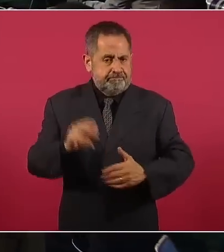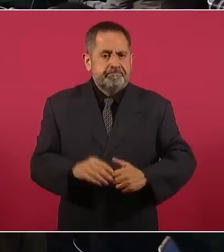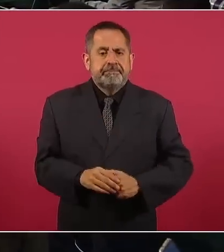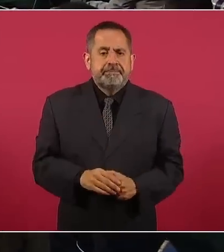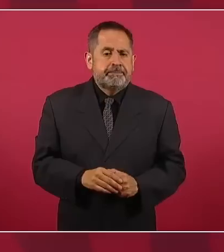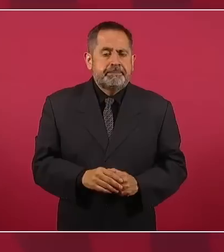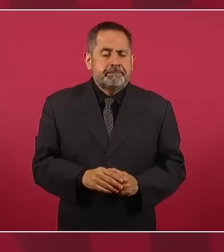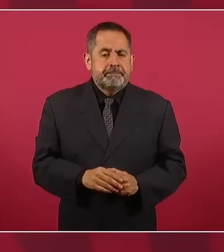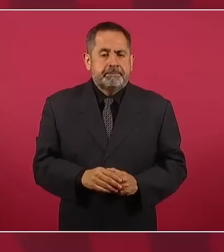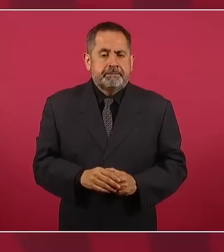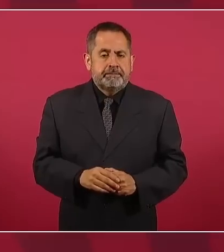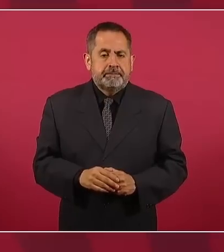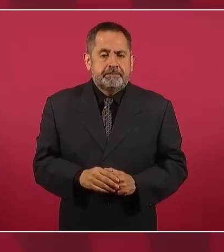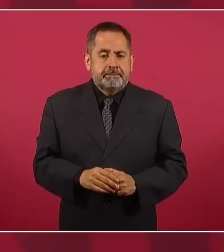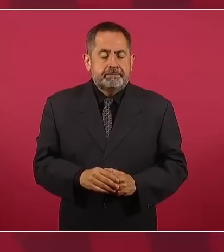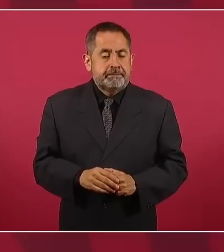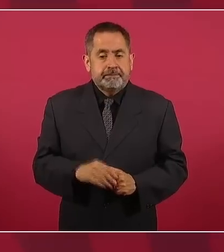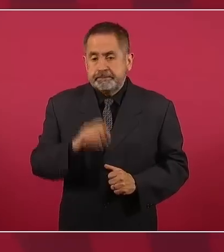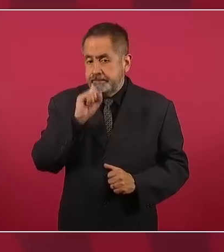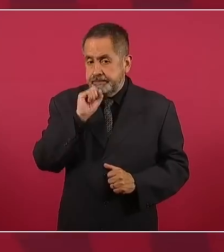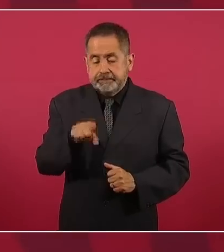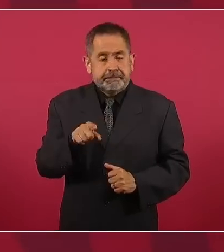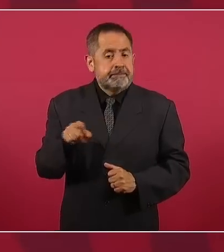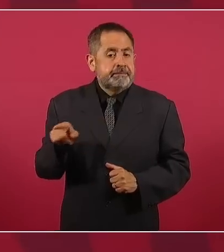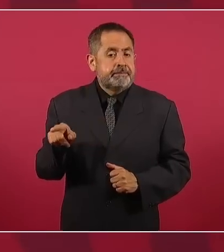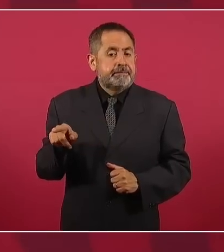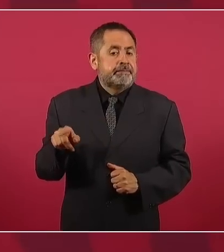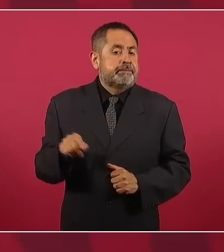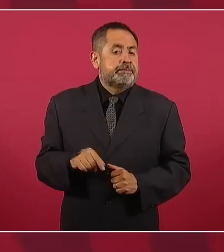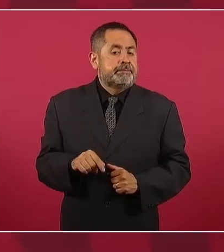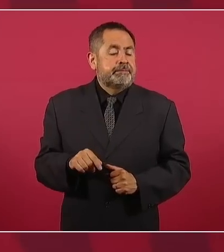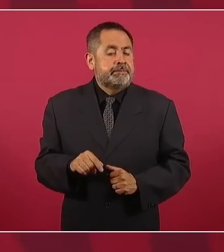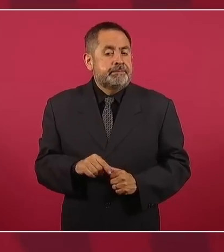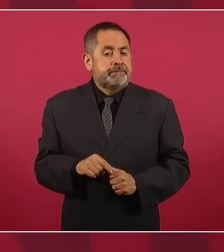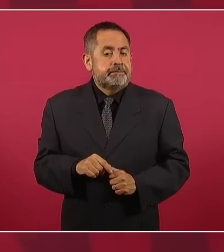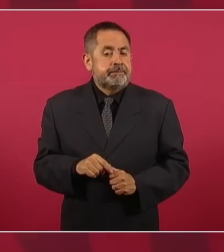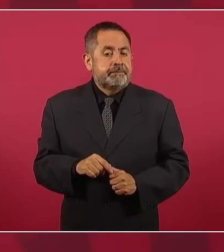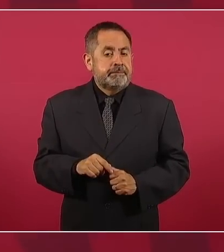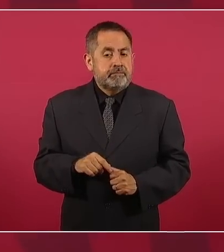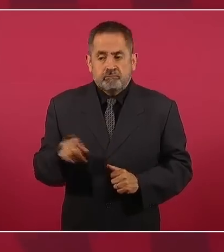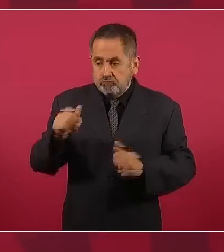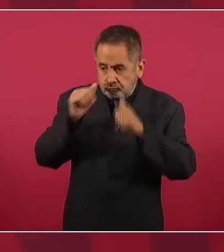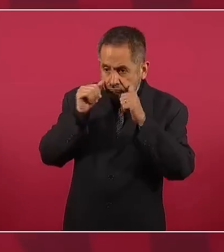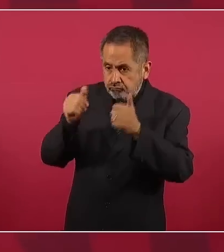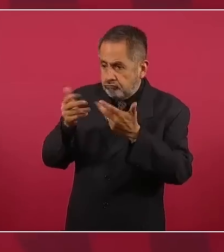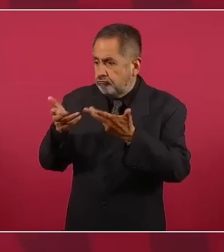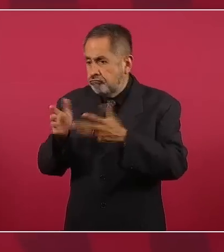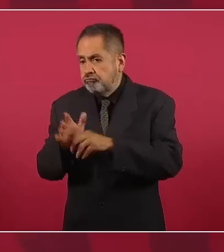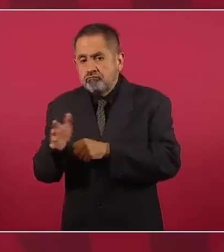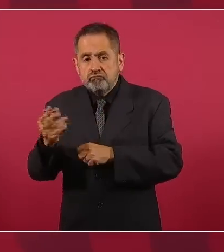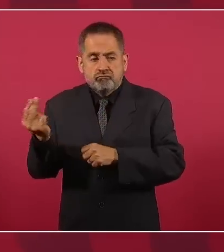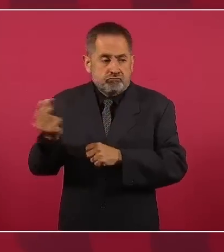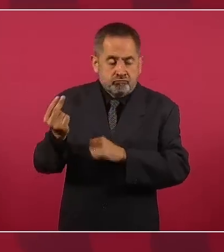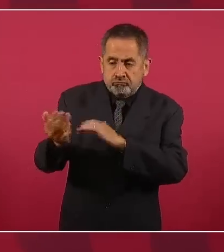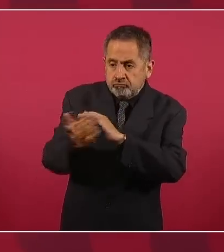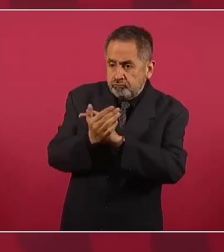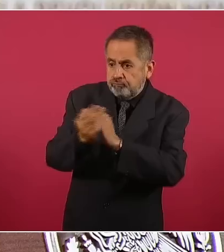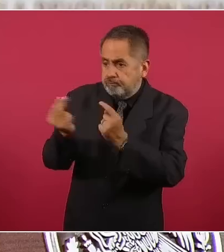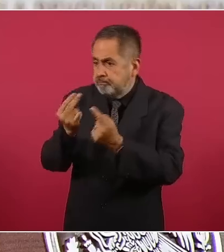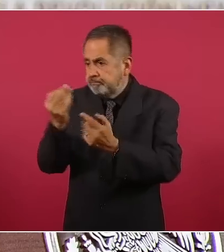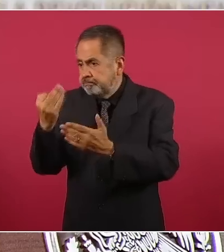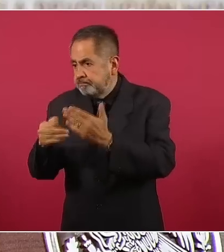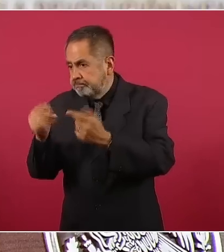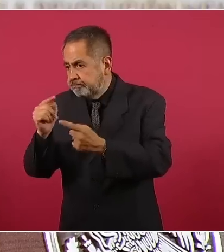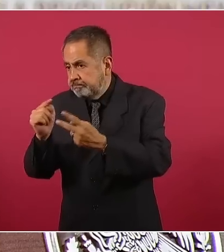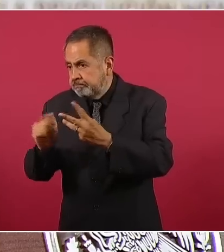Y que además se les atienda en sus legítimas demandas,